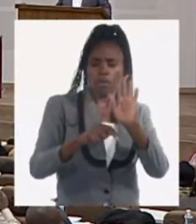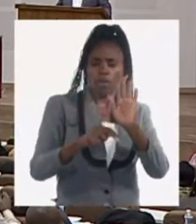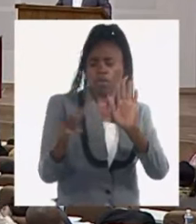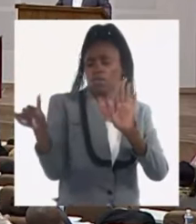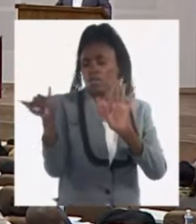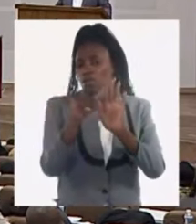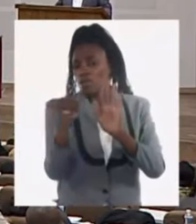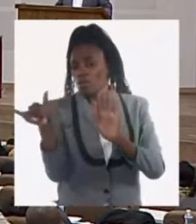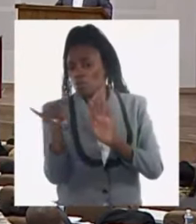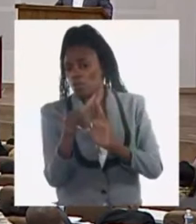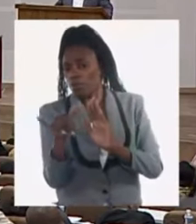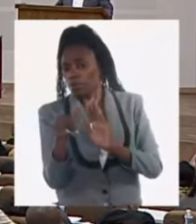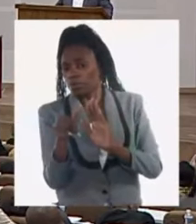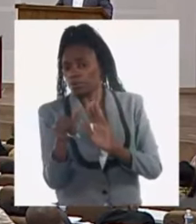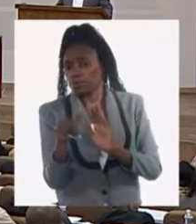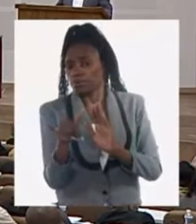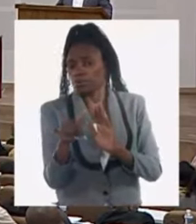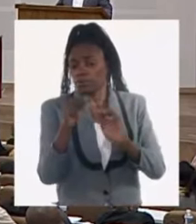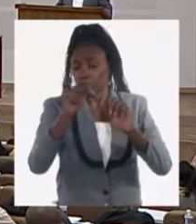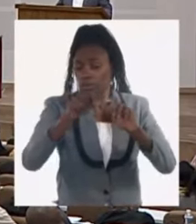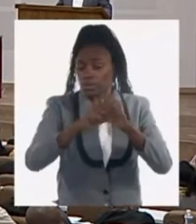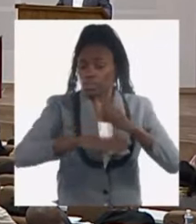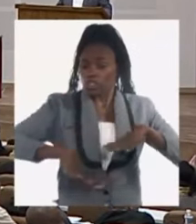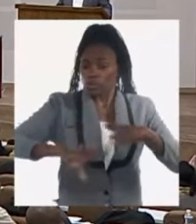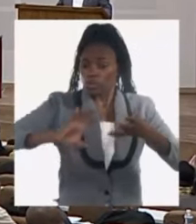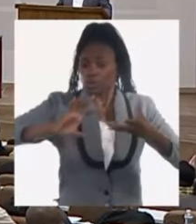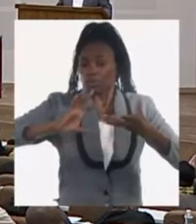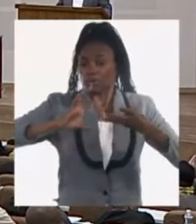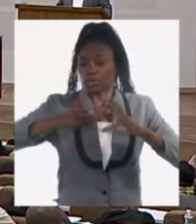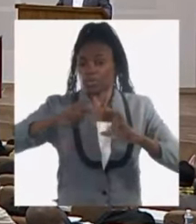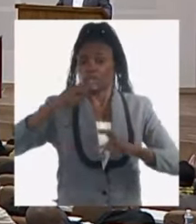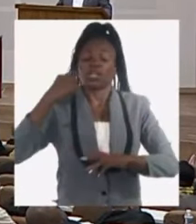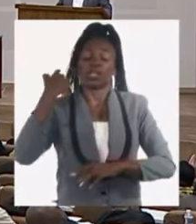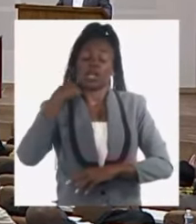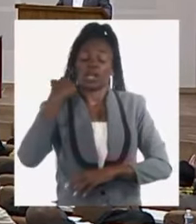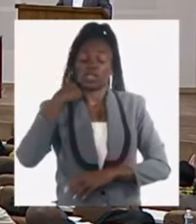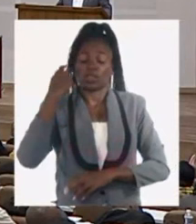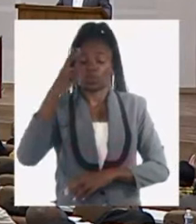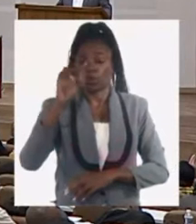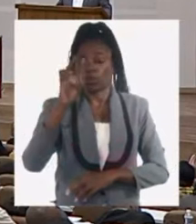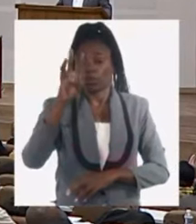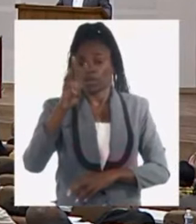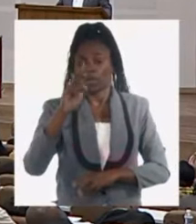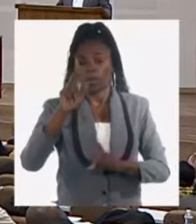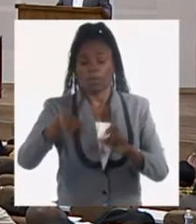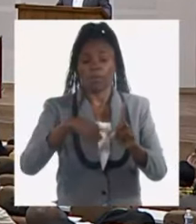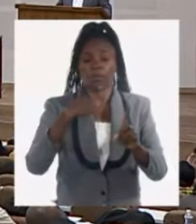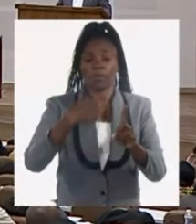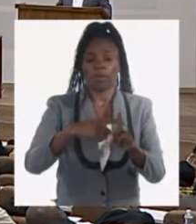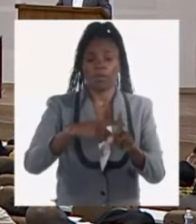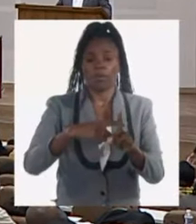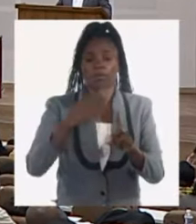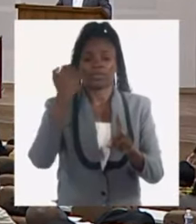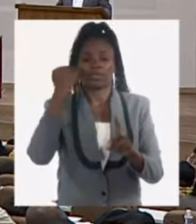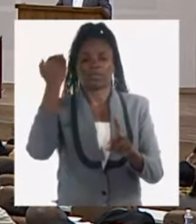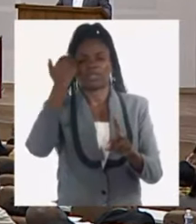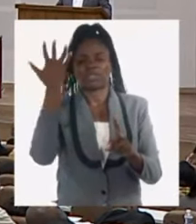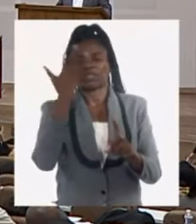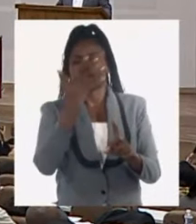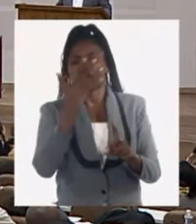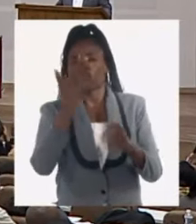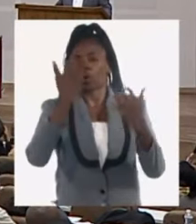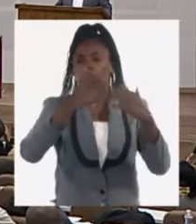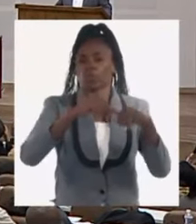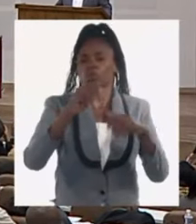igualmente en medio de estas complejidades en el 2023 se están agregando capacidades productivas nuevas a la economía